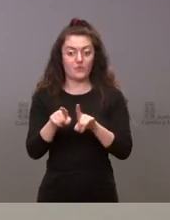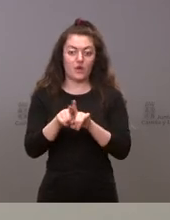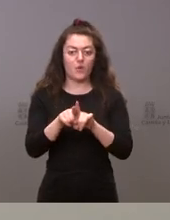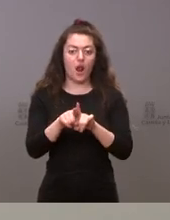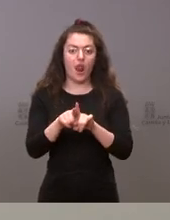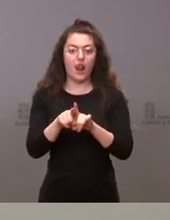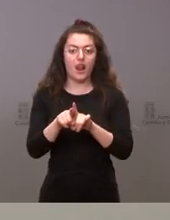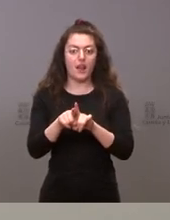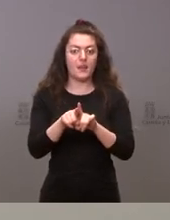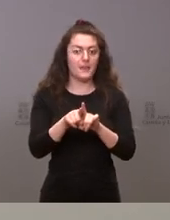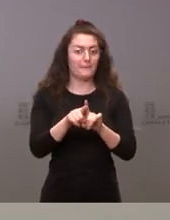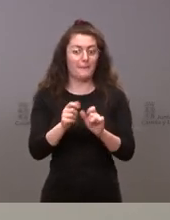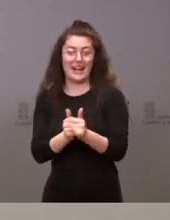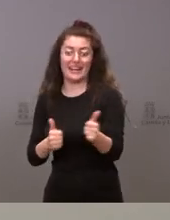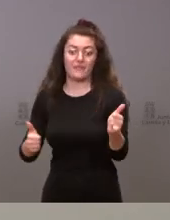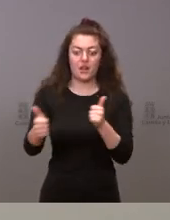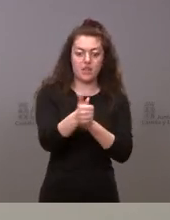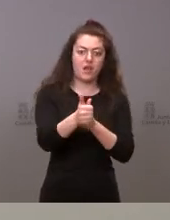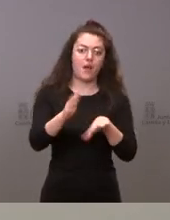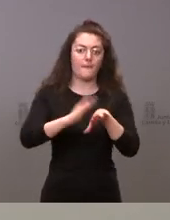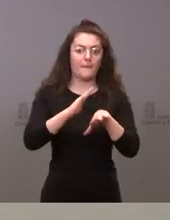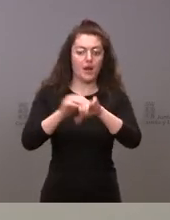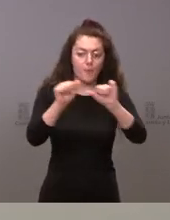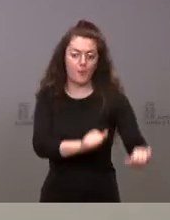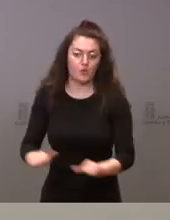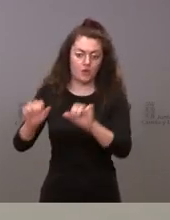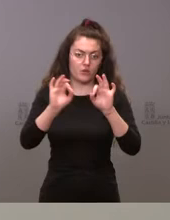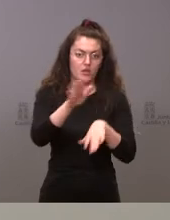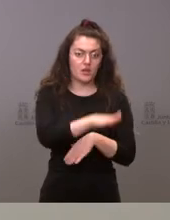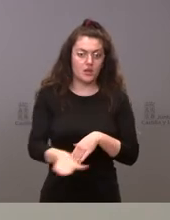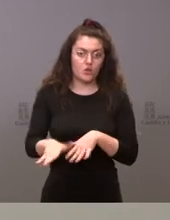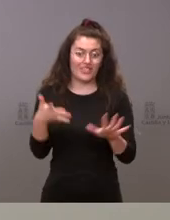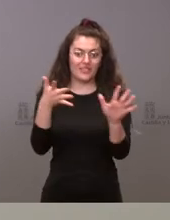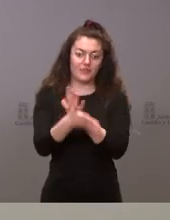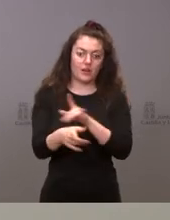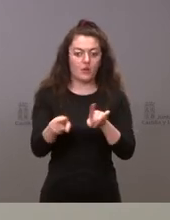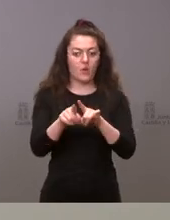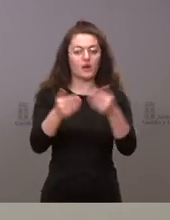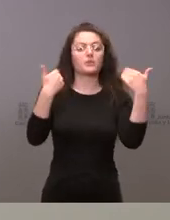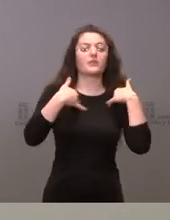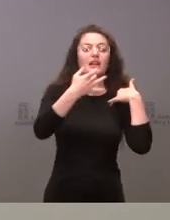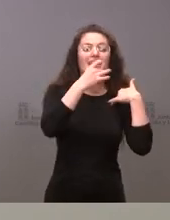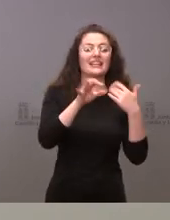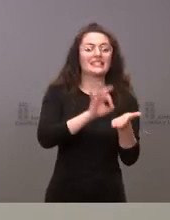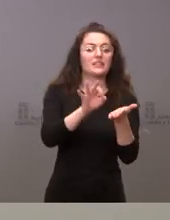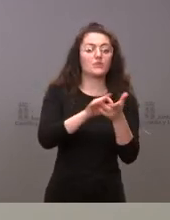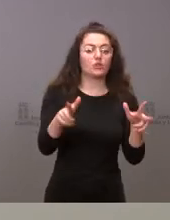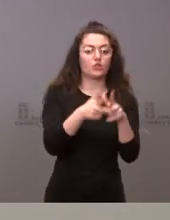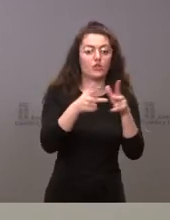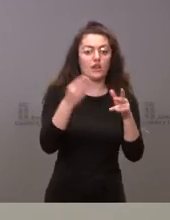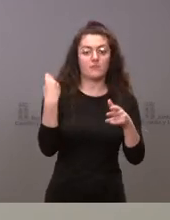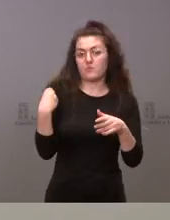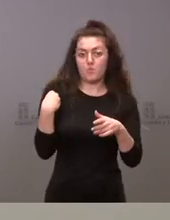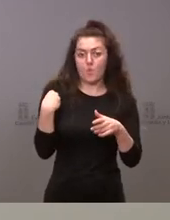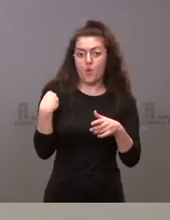estatus de la protección de los menores y por tanto esto ya correspondería a los servicios sociales de la Junta de Castilla y León los que